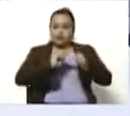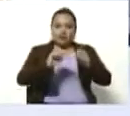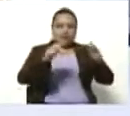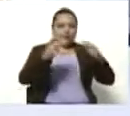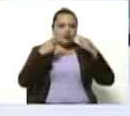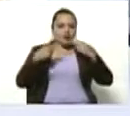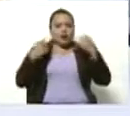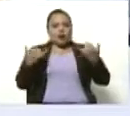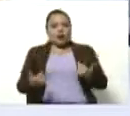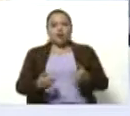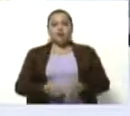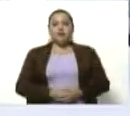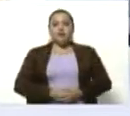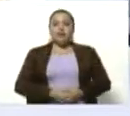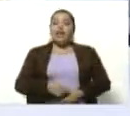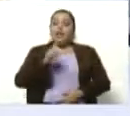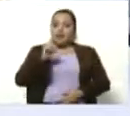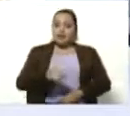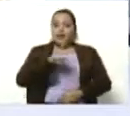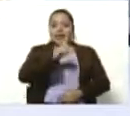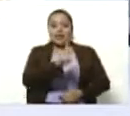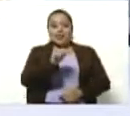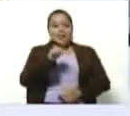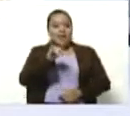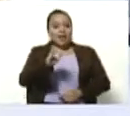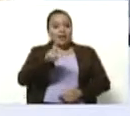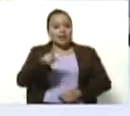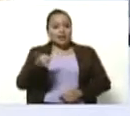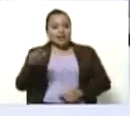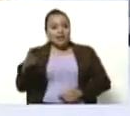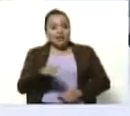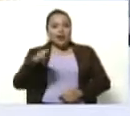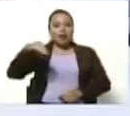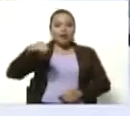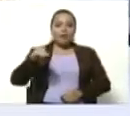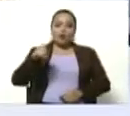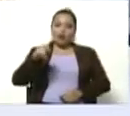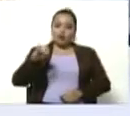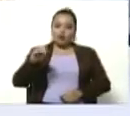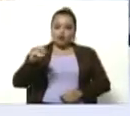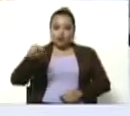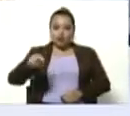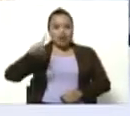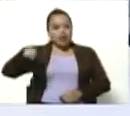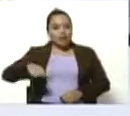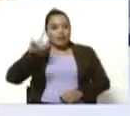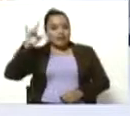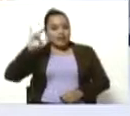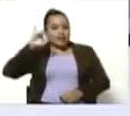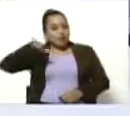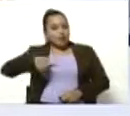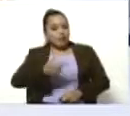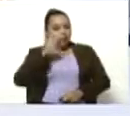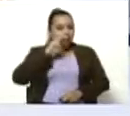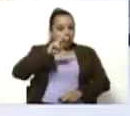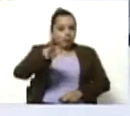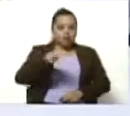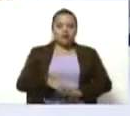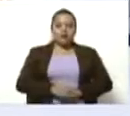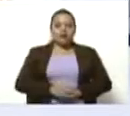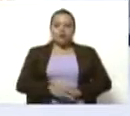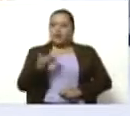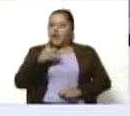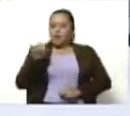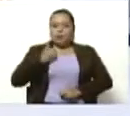señal en vivo, pero también de Dailymotion y del Instagram Live. Recuerde que tiene usted esa vía totalmente disponible para que envíe